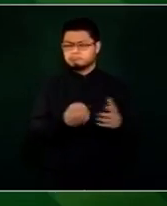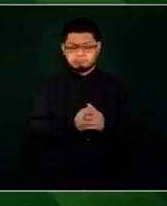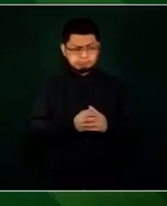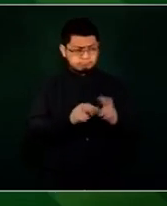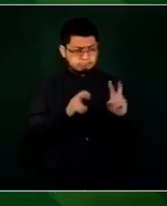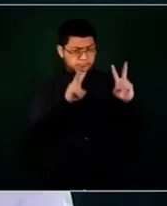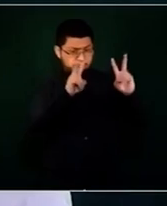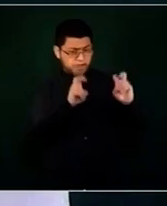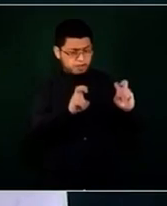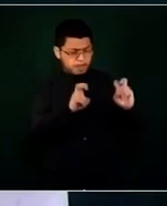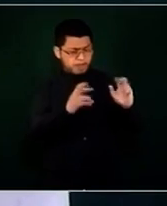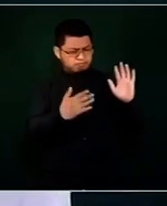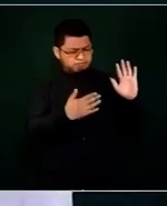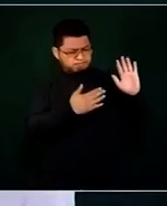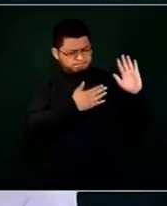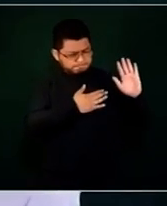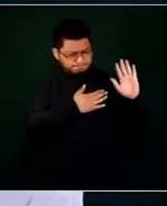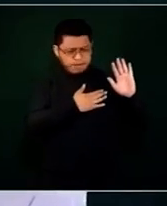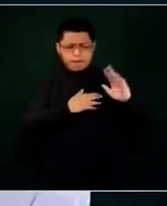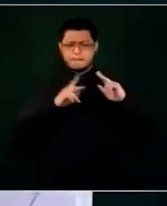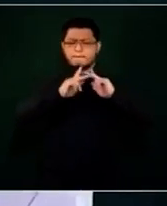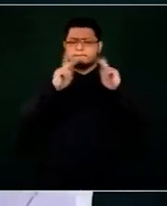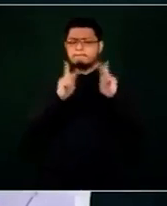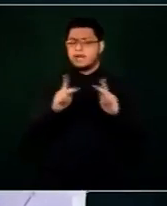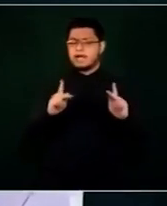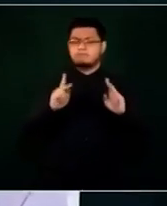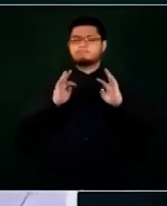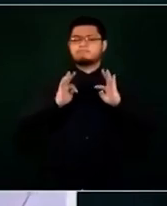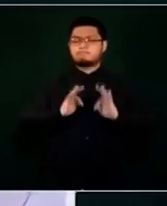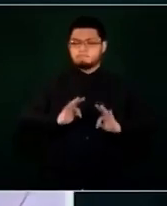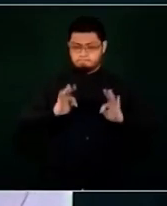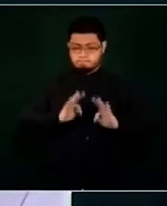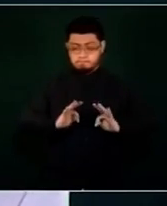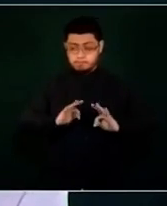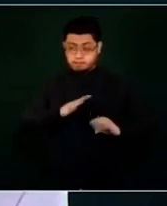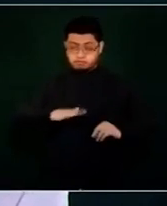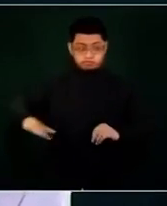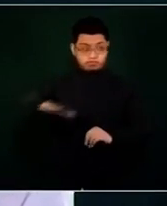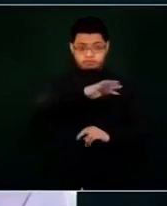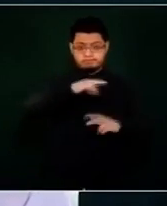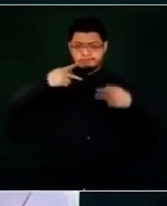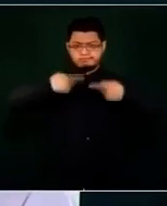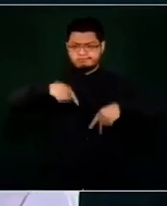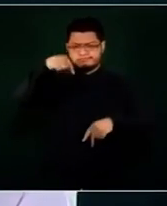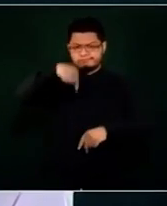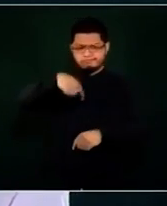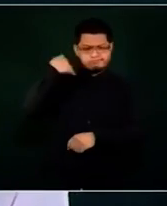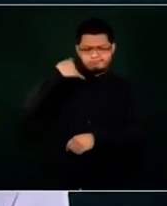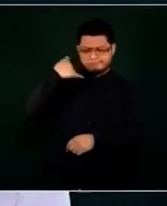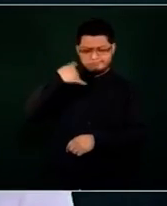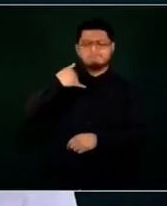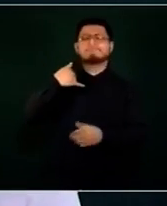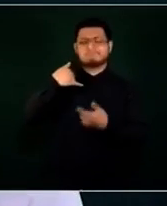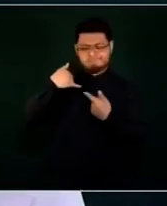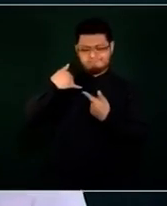garantizar la paz, la tranquilidad a todos los ciudadanos en este Estado. Hay desde luego